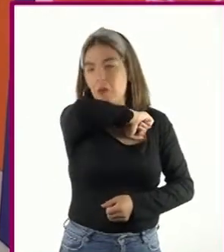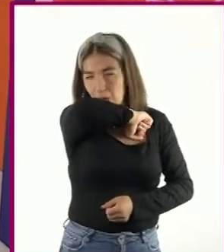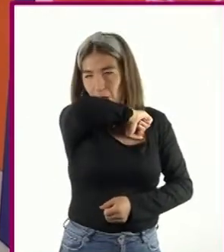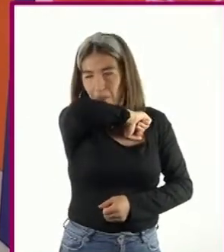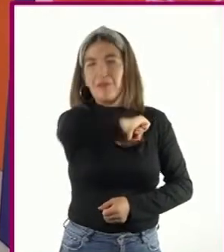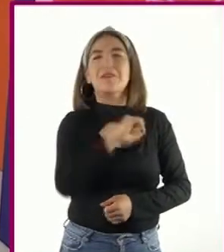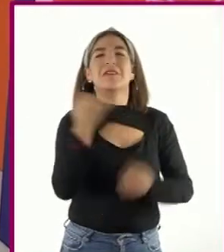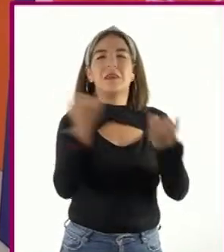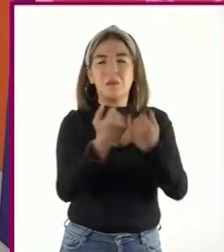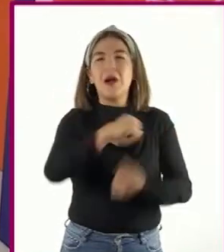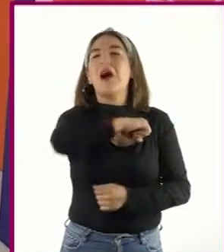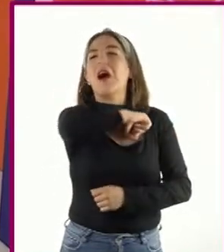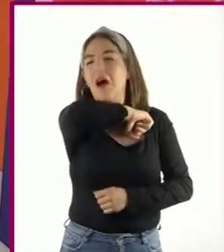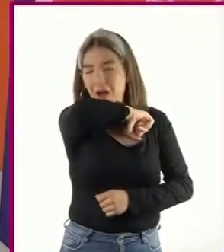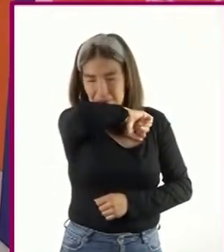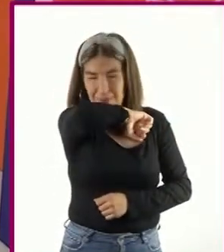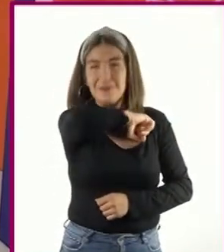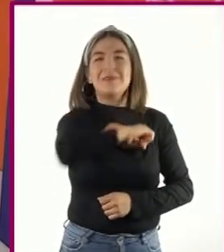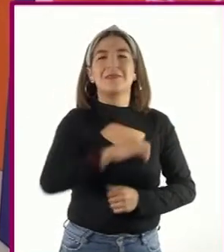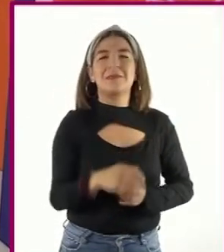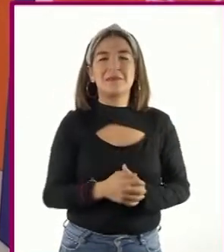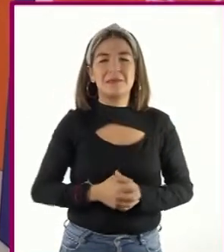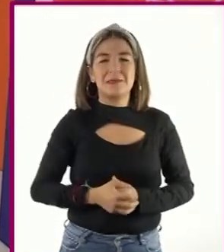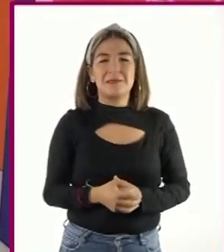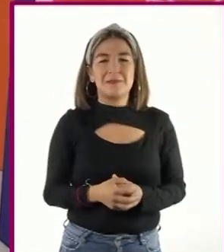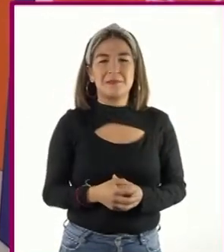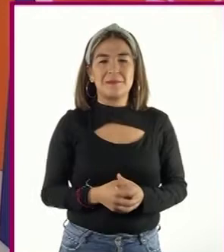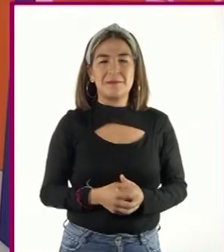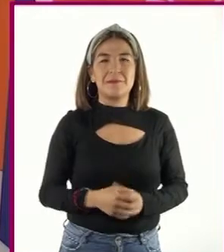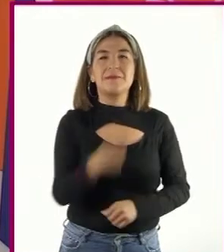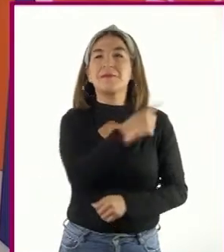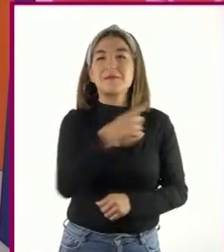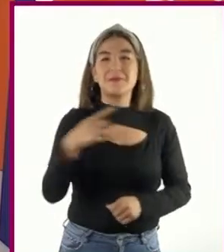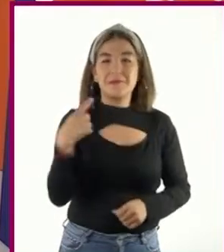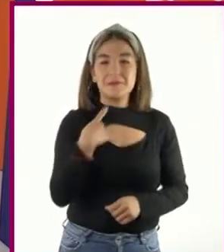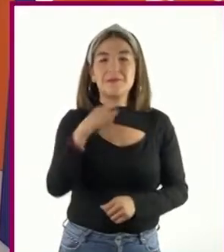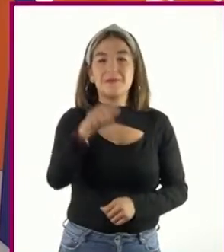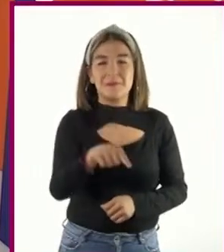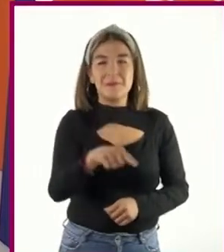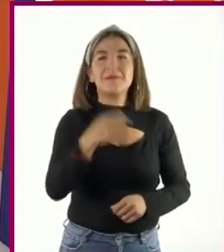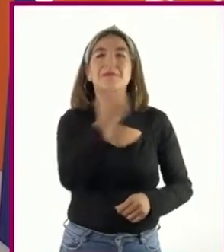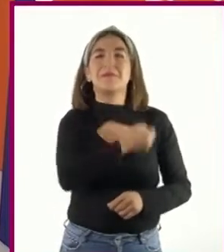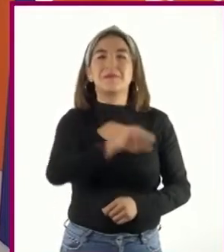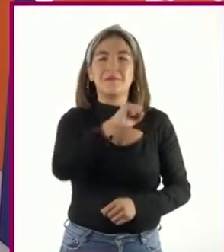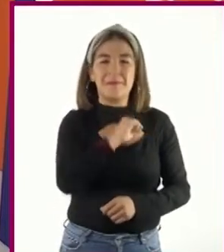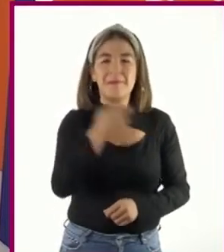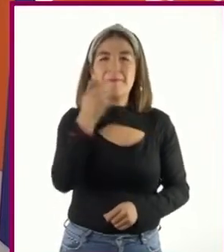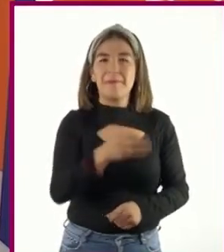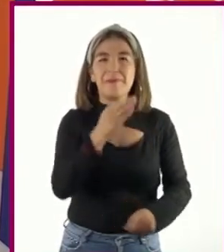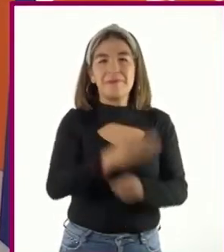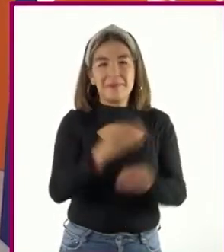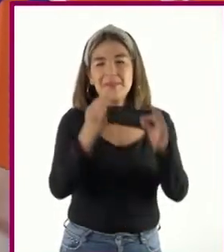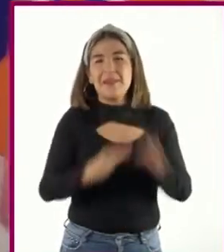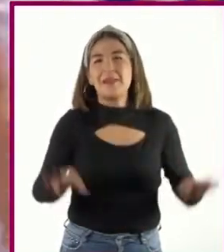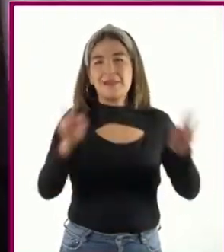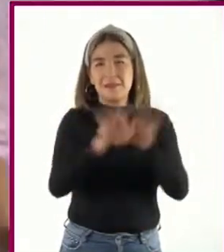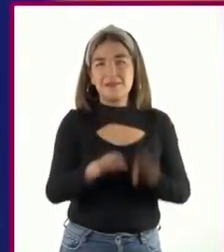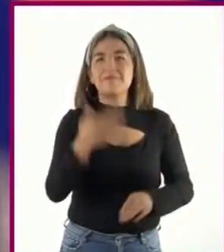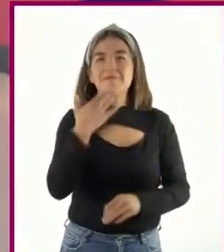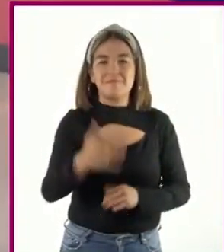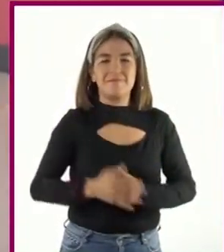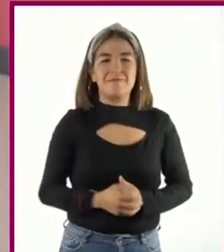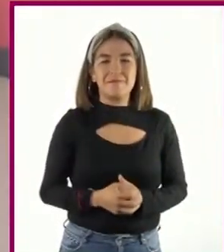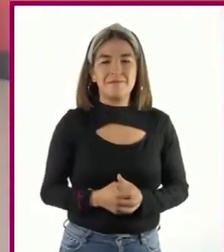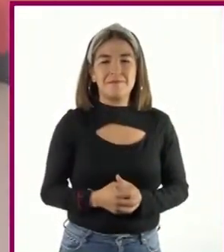Y es tu lugar usando el antebrazo y codo. ¡Mantenernos sanos en este momento es lo más importante!